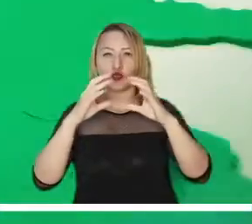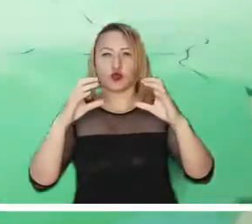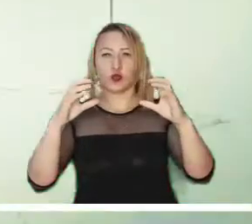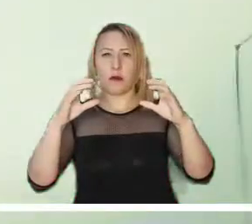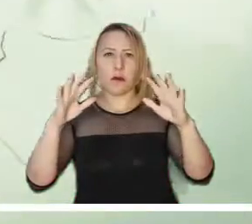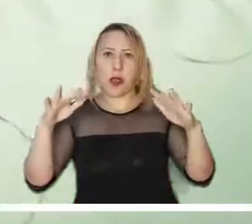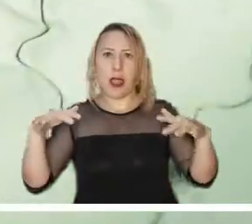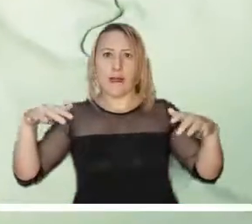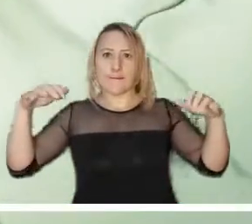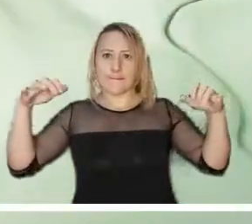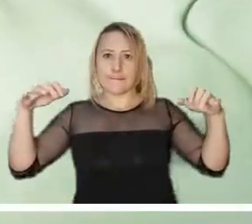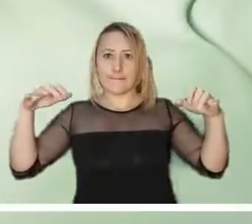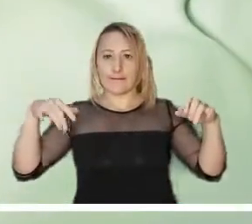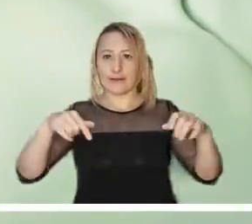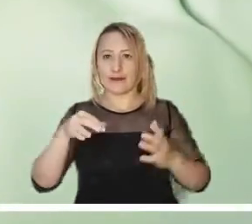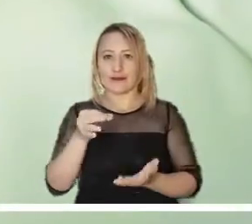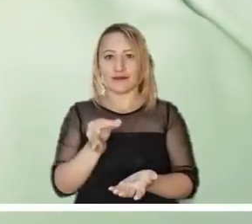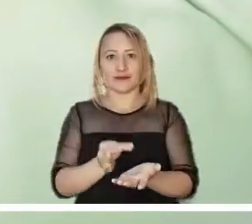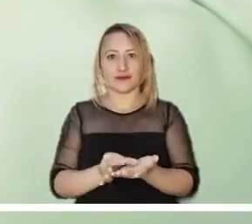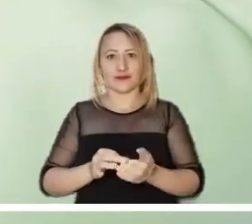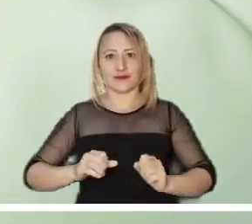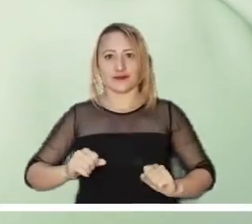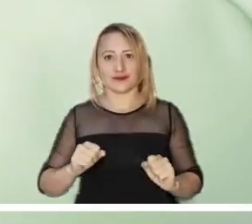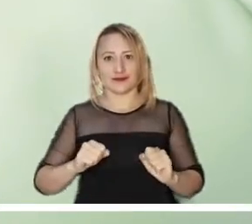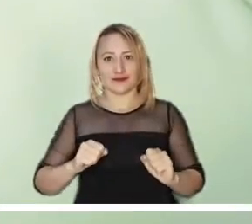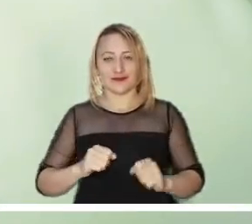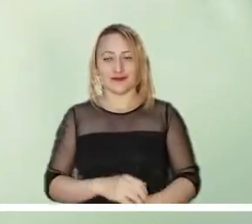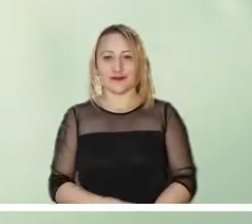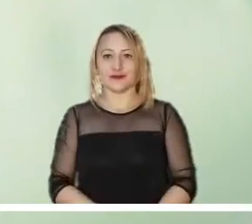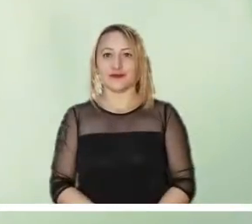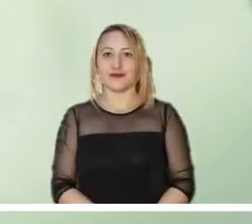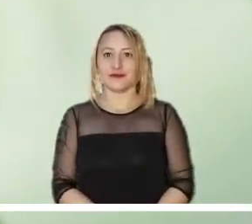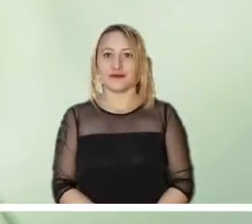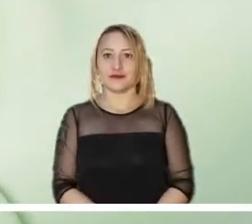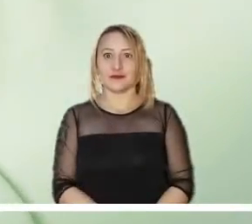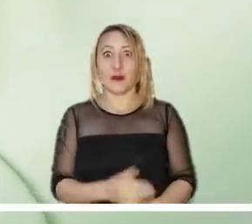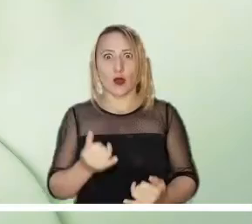Bogotá amanece con cielo gris y pronóstico de tiempo seco para la capital.